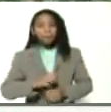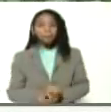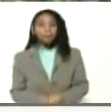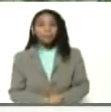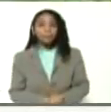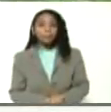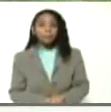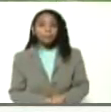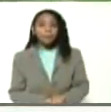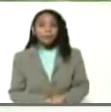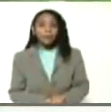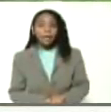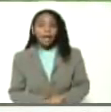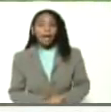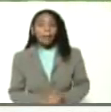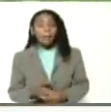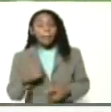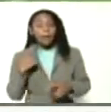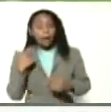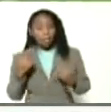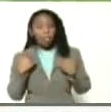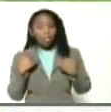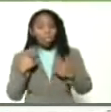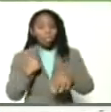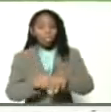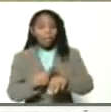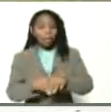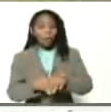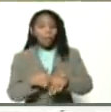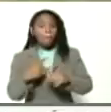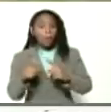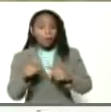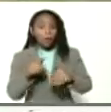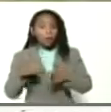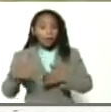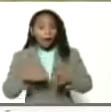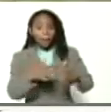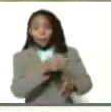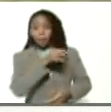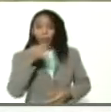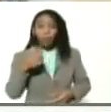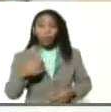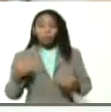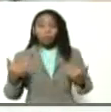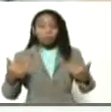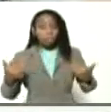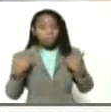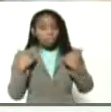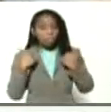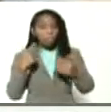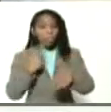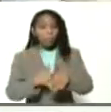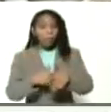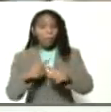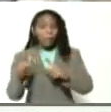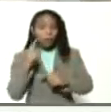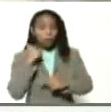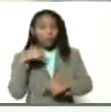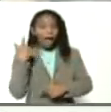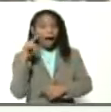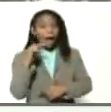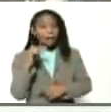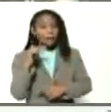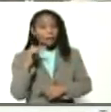ha costado tiempo pero estamos en el camino correcto ha costado tiempo pero tenemos la gran misión